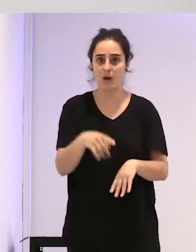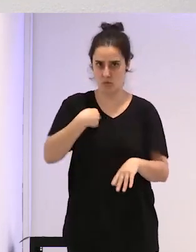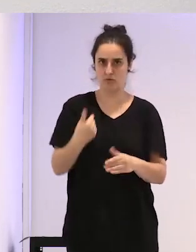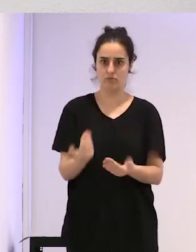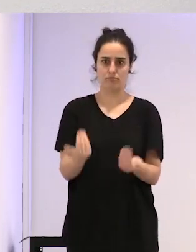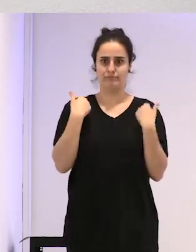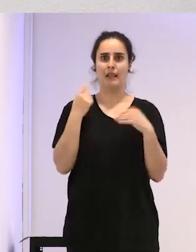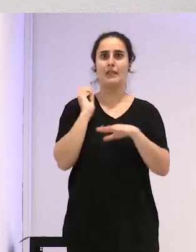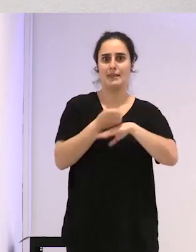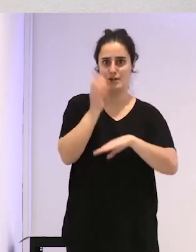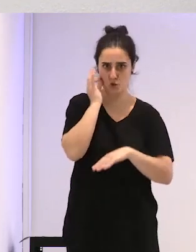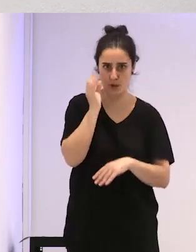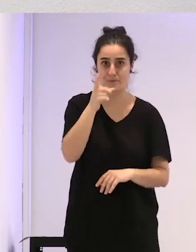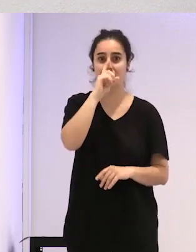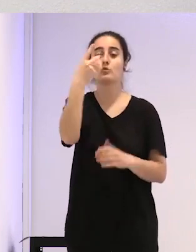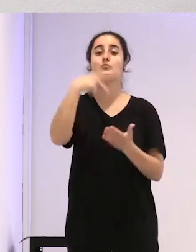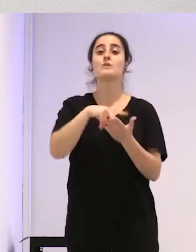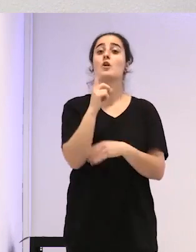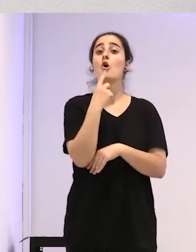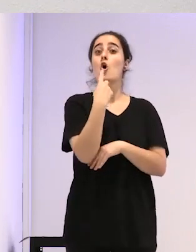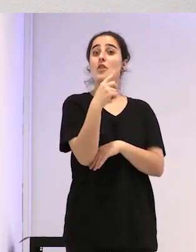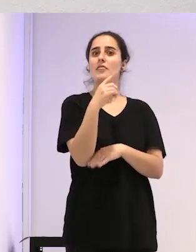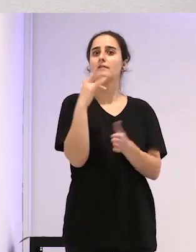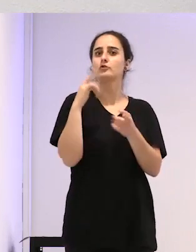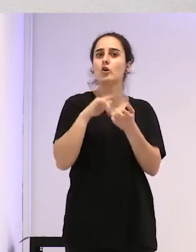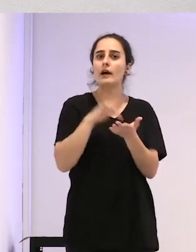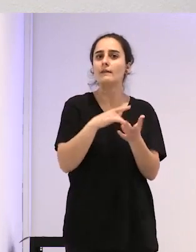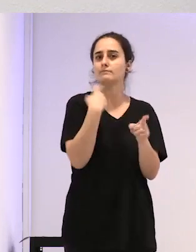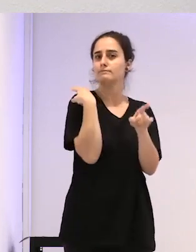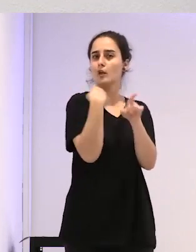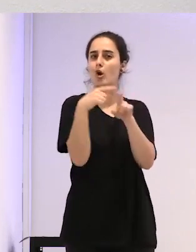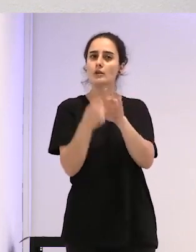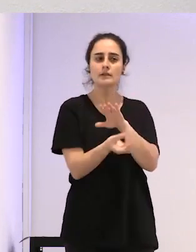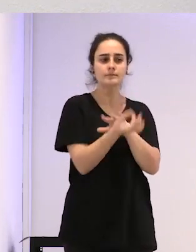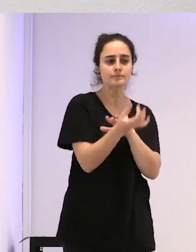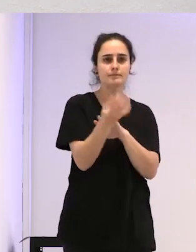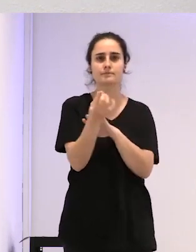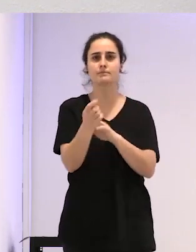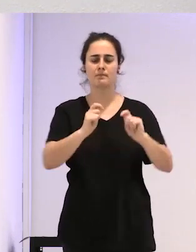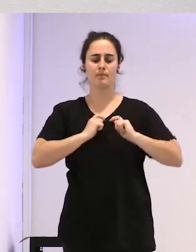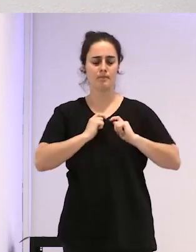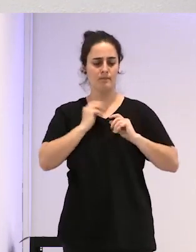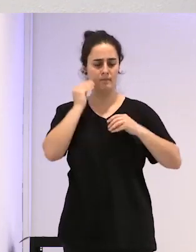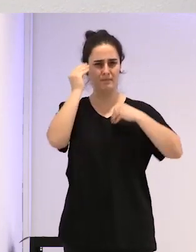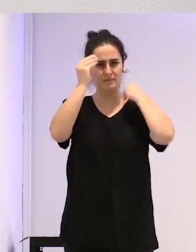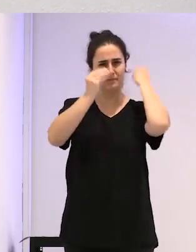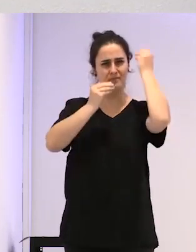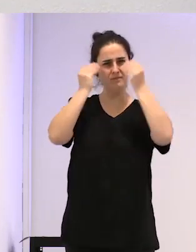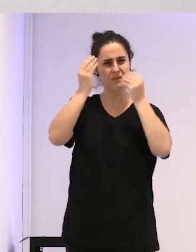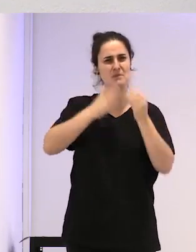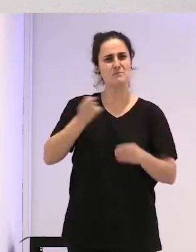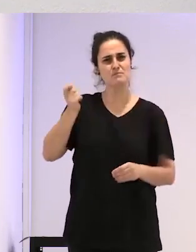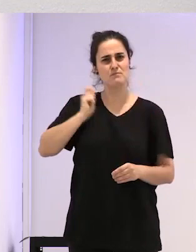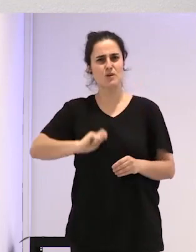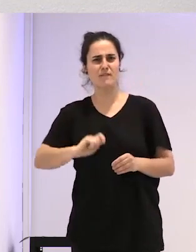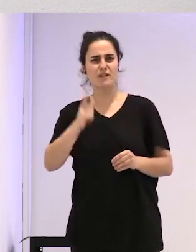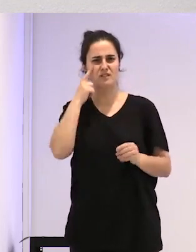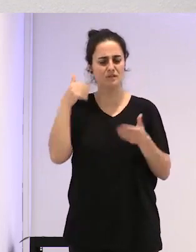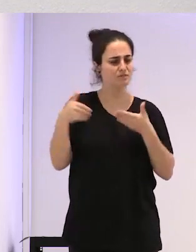2011 pasaron varias cosas que me hicieron para plantear la dirección de mi profesión.